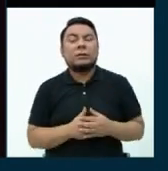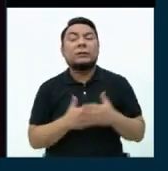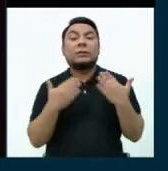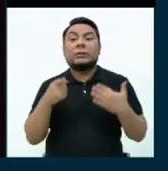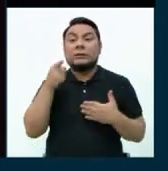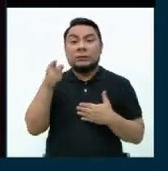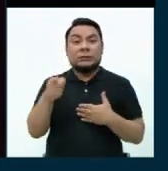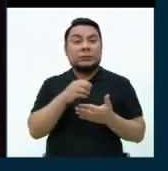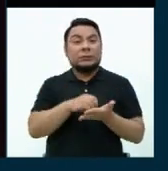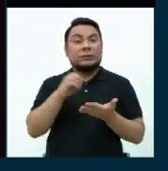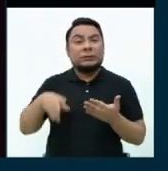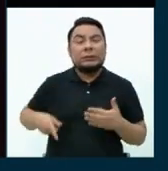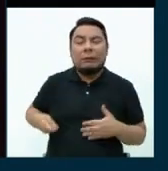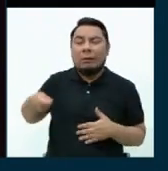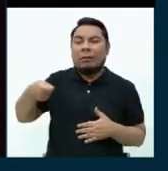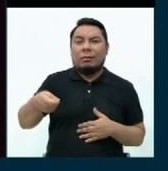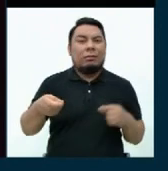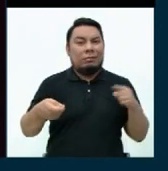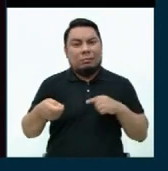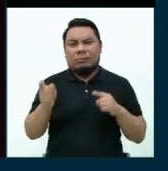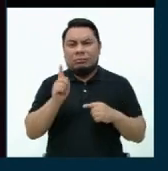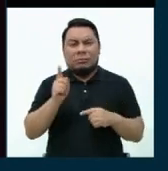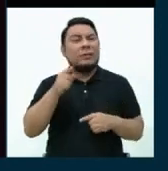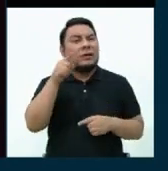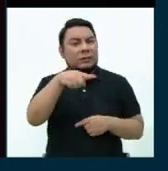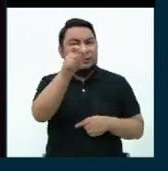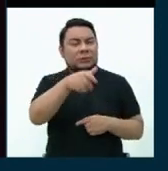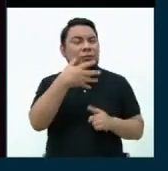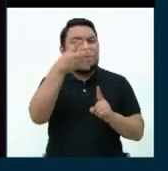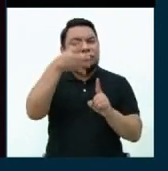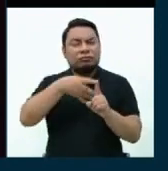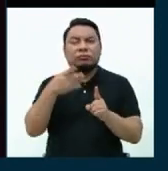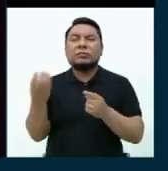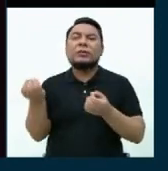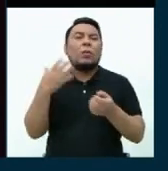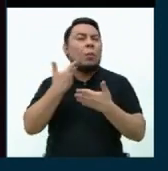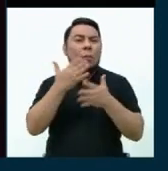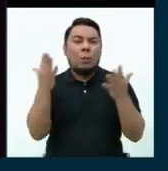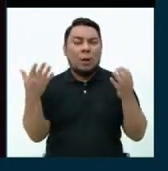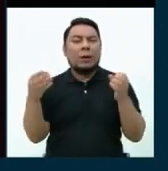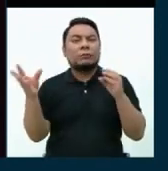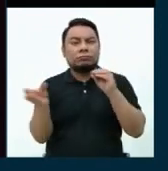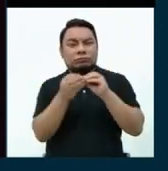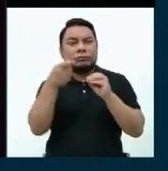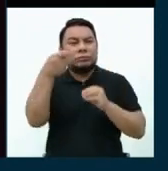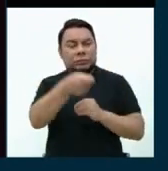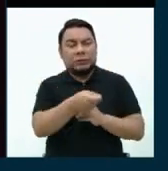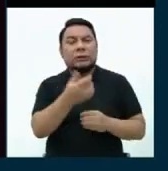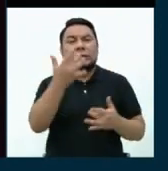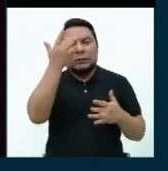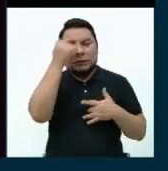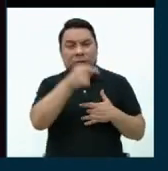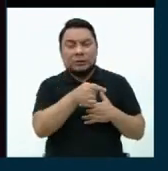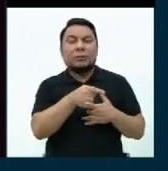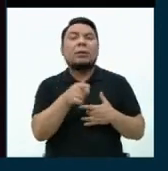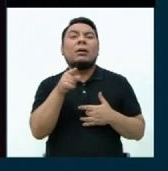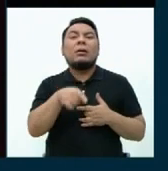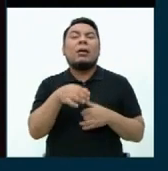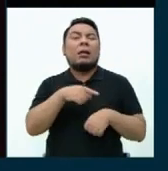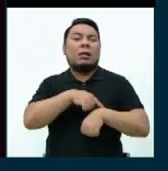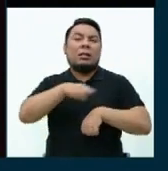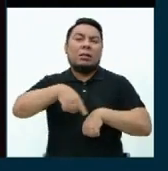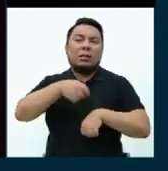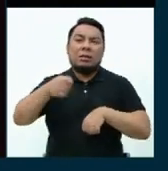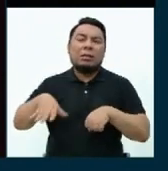caso de eliminar el gasto de bolsillo para que los tratamientos y o procedimientos quirúrgicos de los pacientes no se dilaten o se dejen de